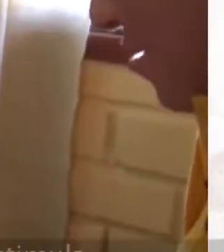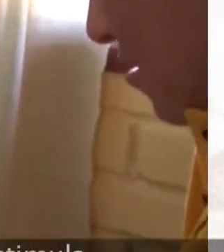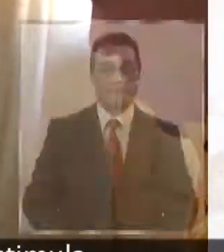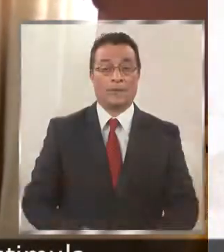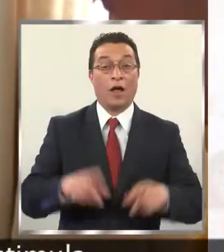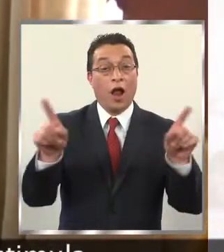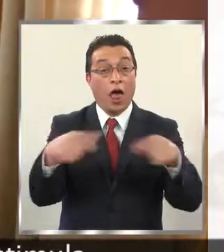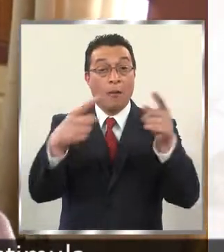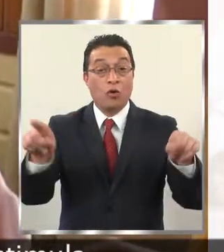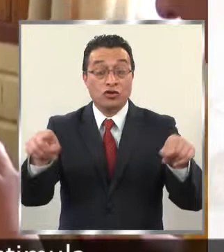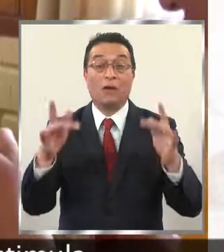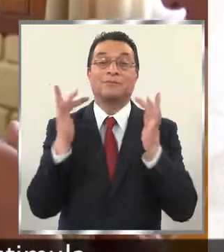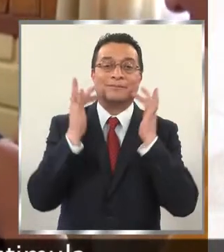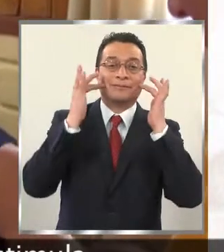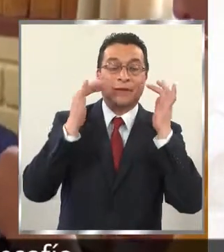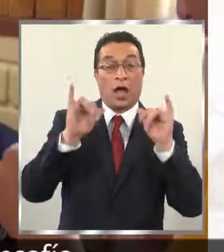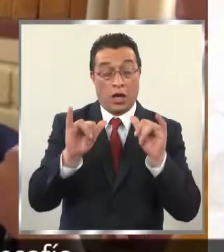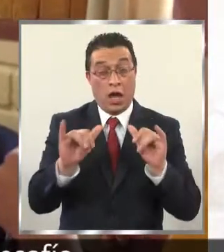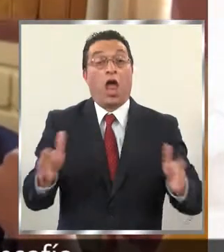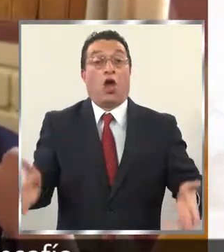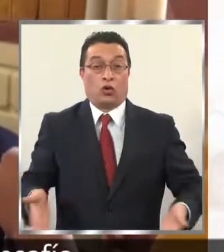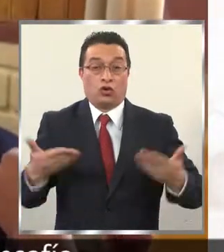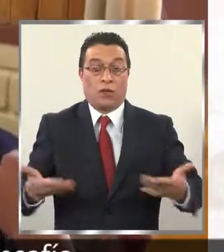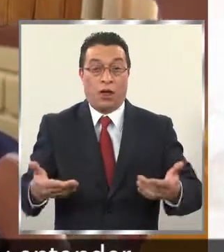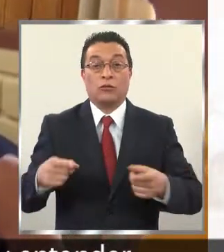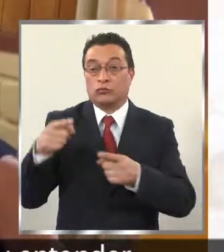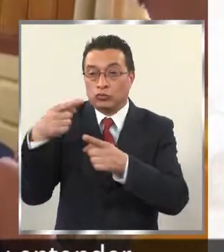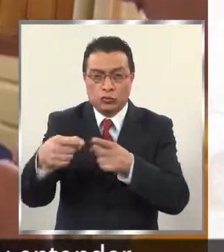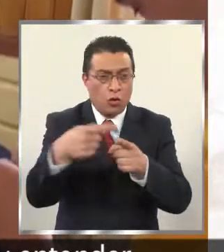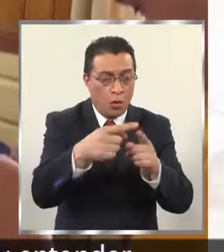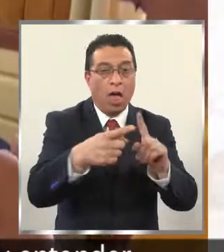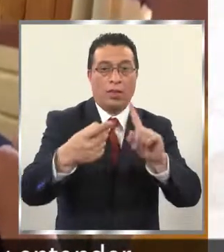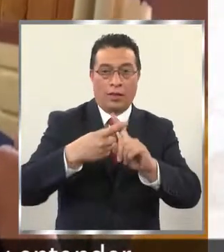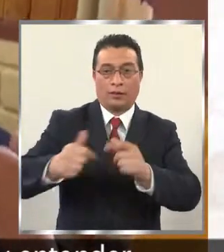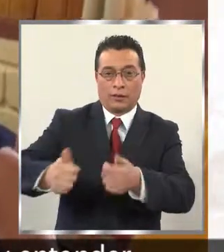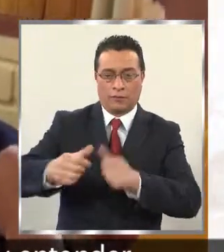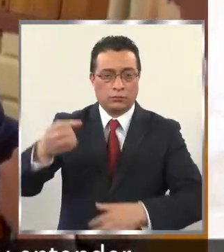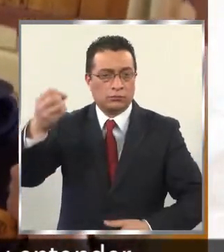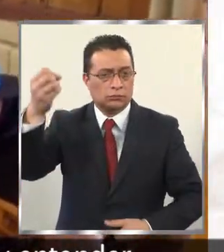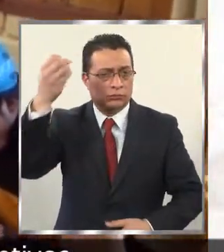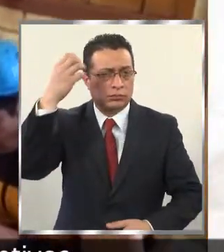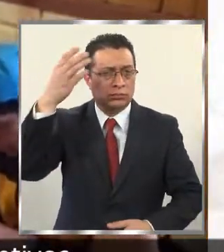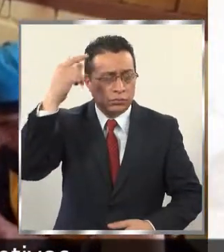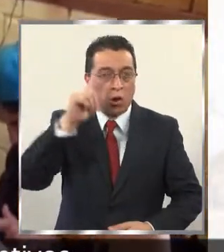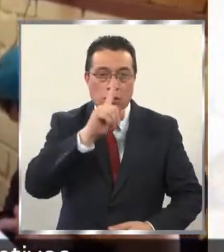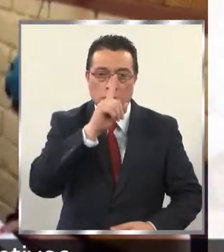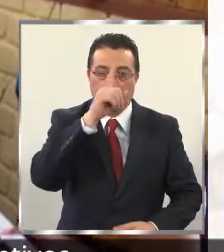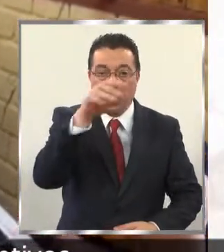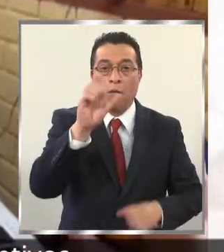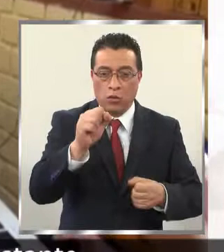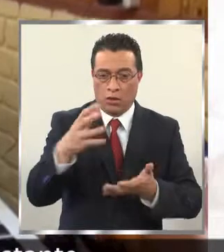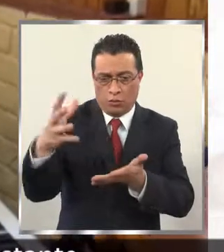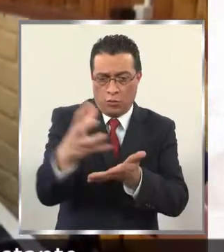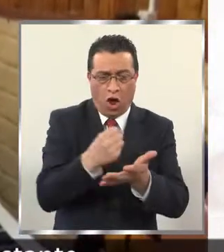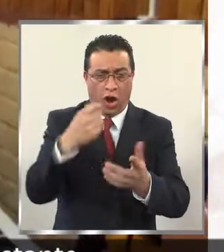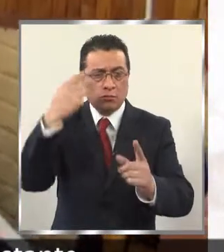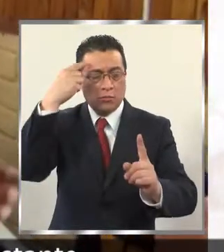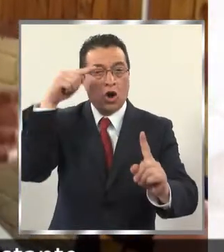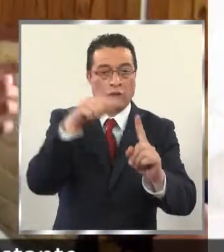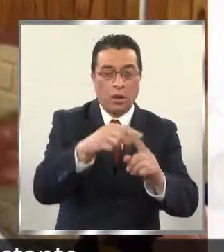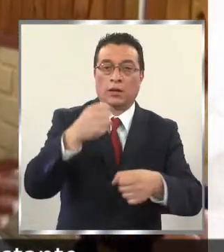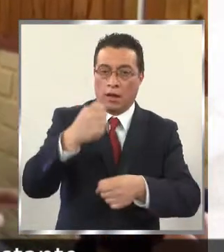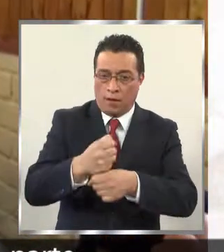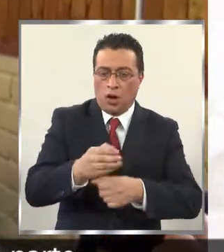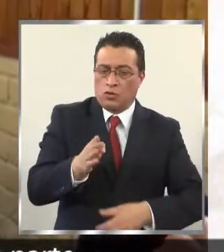La música los maravilla y estimula. Cada instrumento es un desafío que les permite crear hábitos y entender que se pueden lograr objetivos si se trabaja de